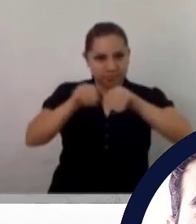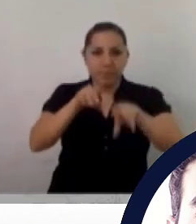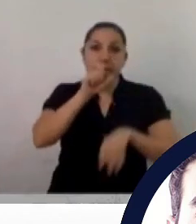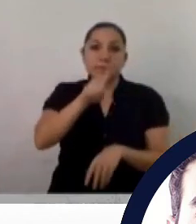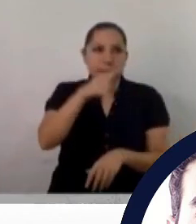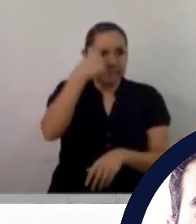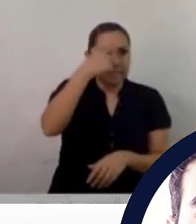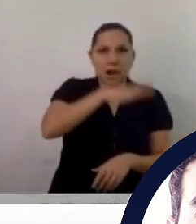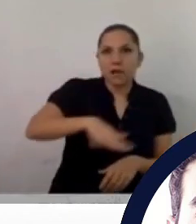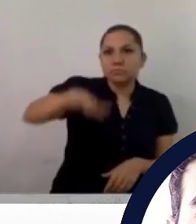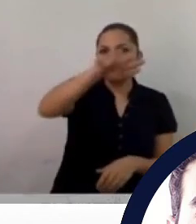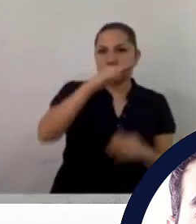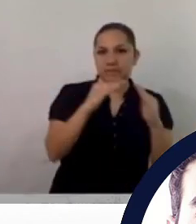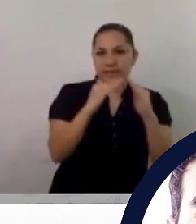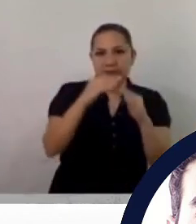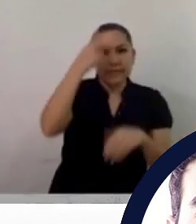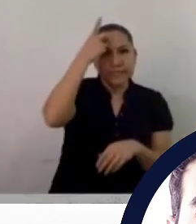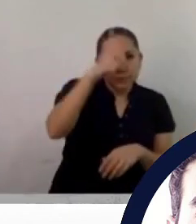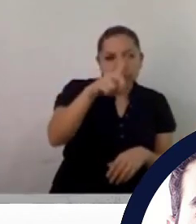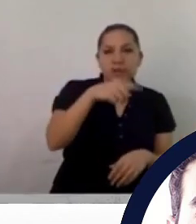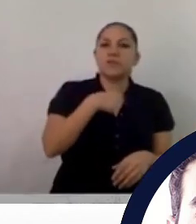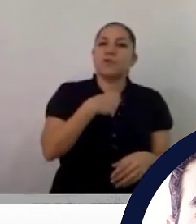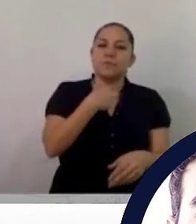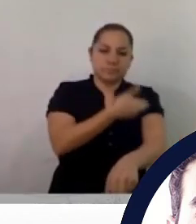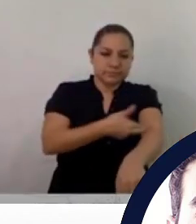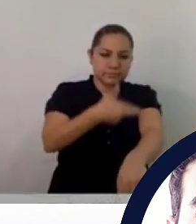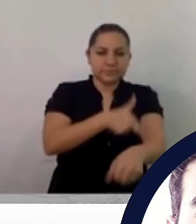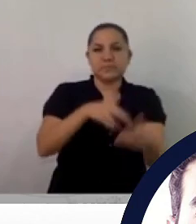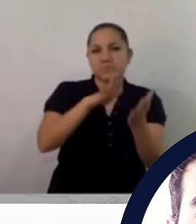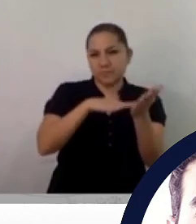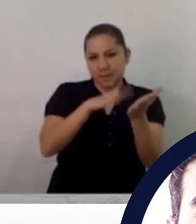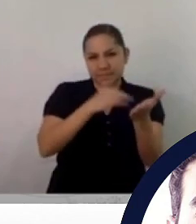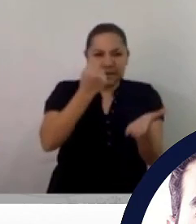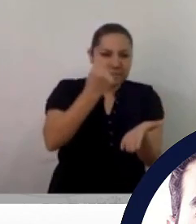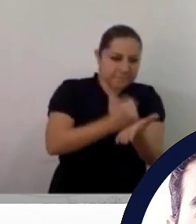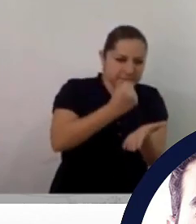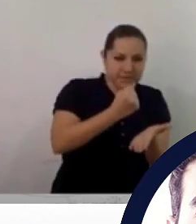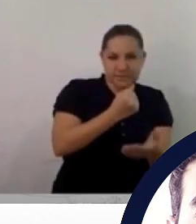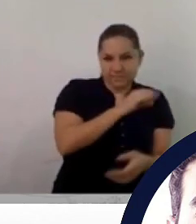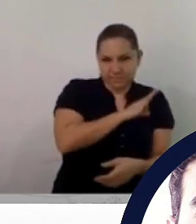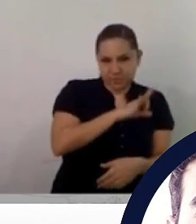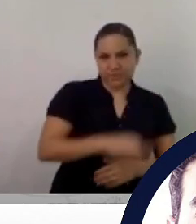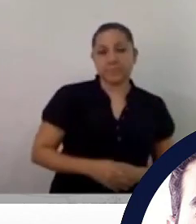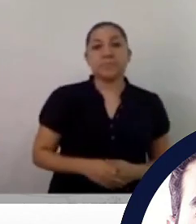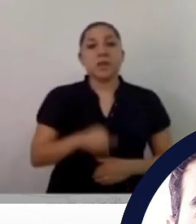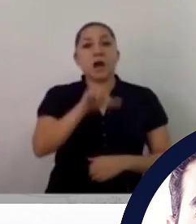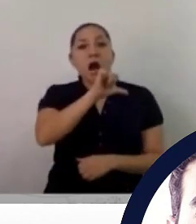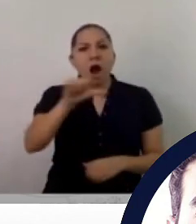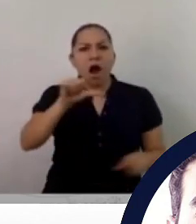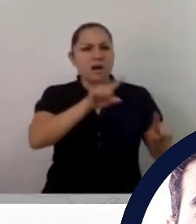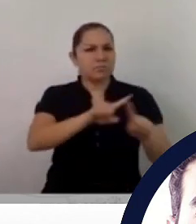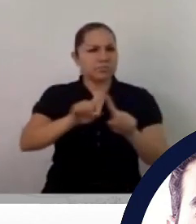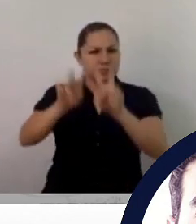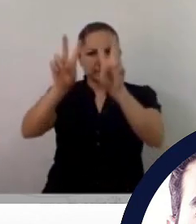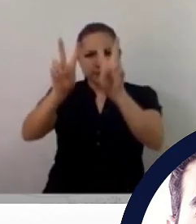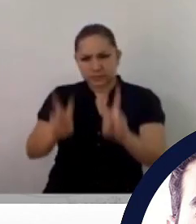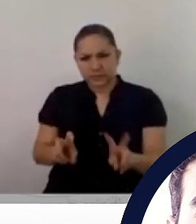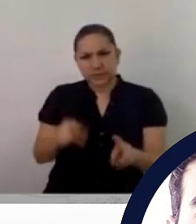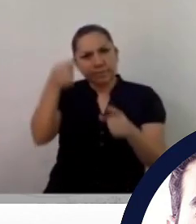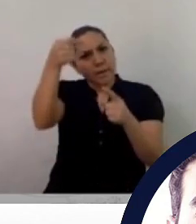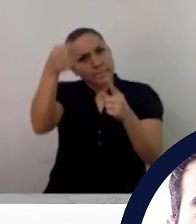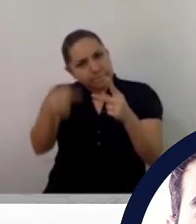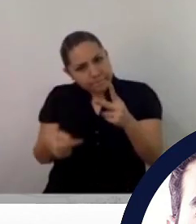Sonora no obtuvo ninguno de ellos. Por eso. Oro, plata y bronce son para los tres primeros lugares en cada uno de los 10 subíndices que nosotros evaluamos.